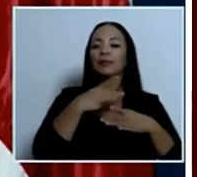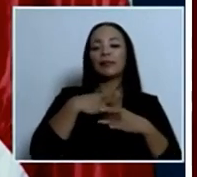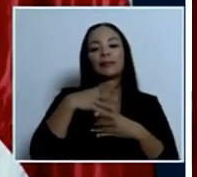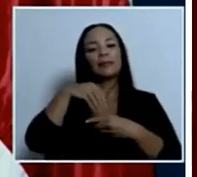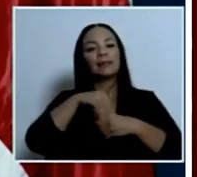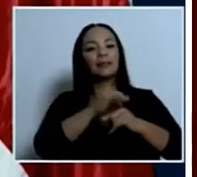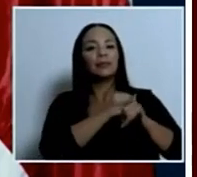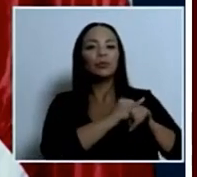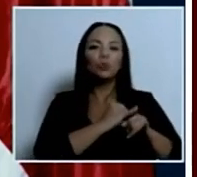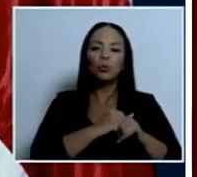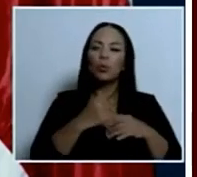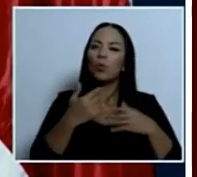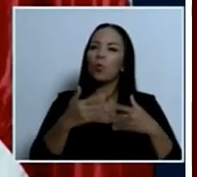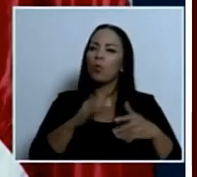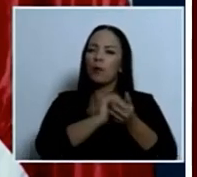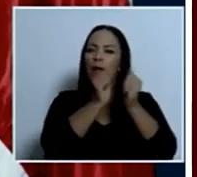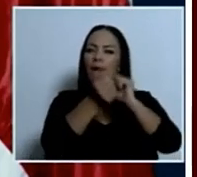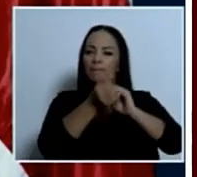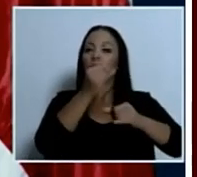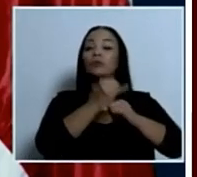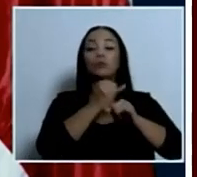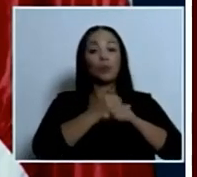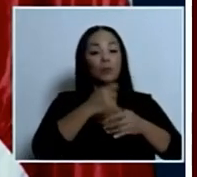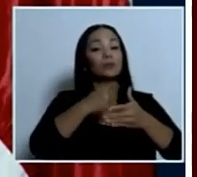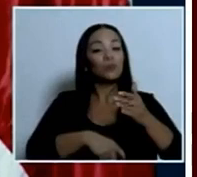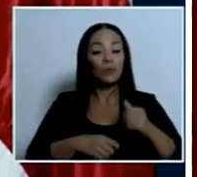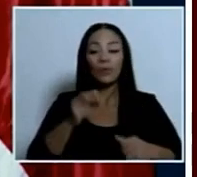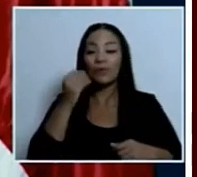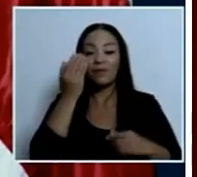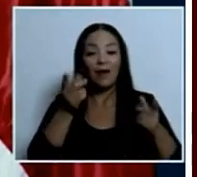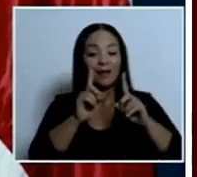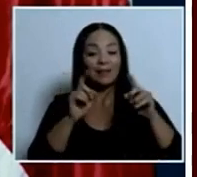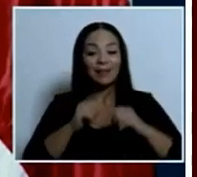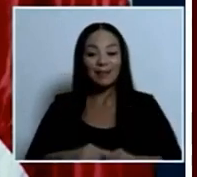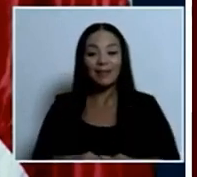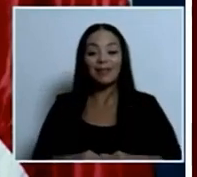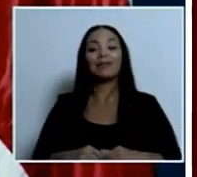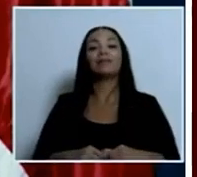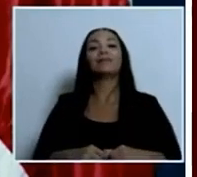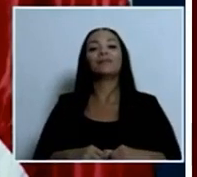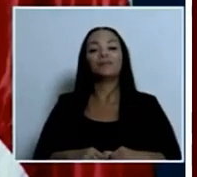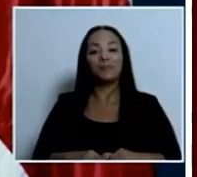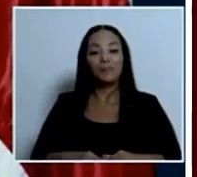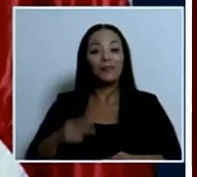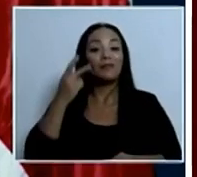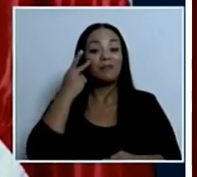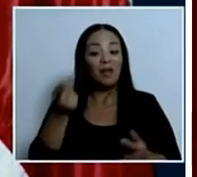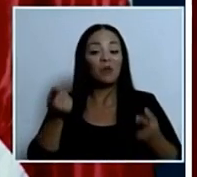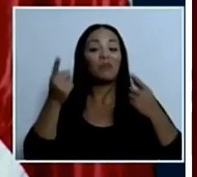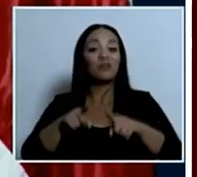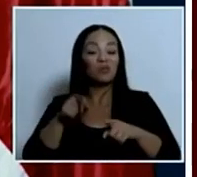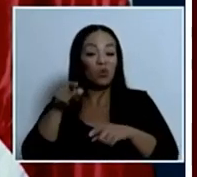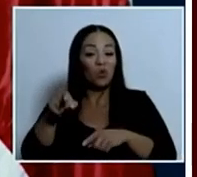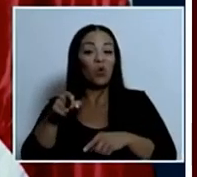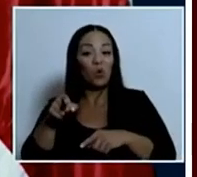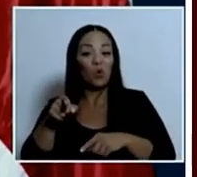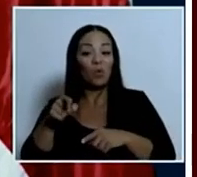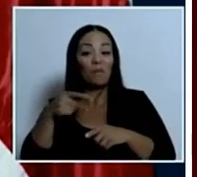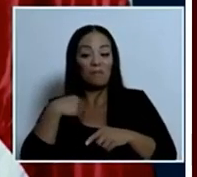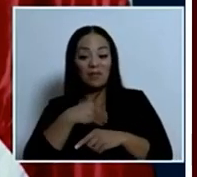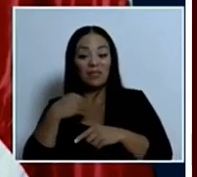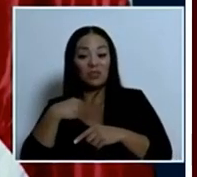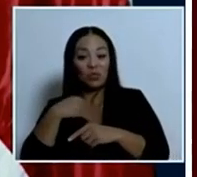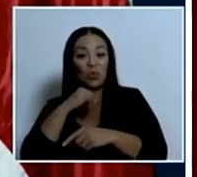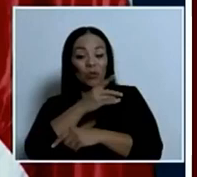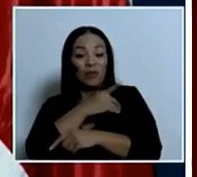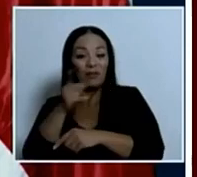institución y hacer cambios es duro pero lo que le pasó a la gente del sistema de banca de desarrollo los ministros en la junta directiva los tienen demandados